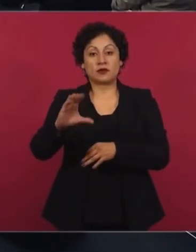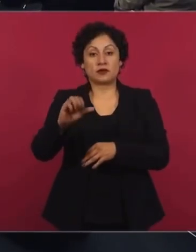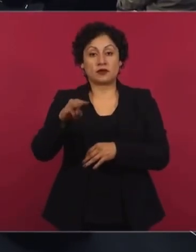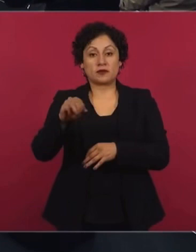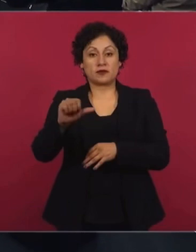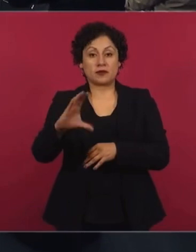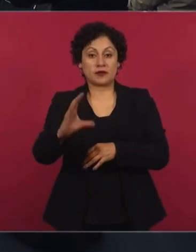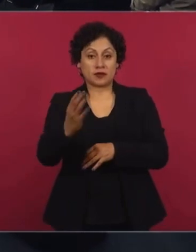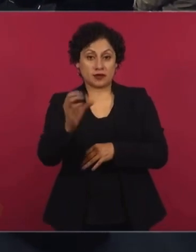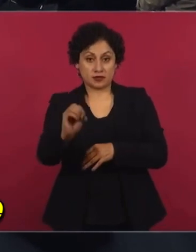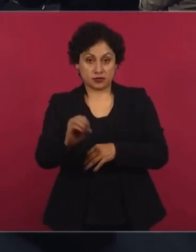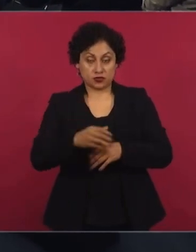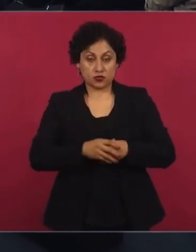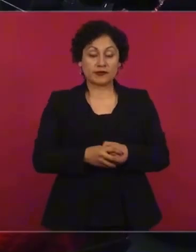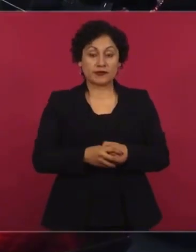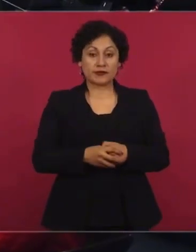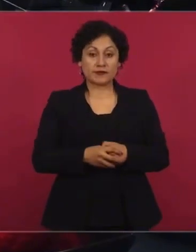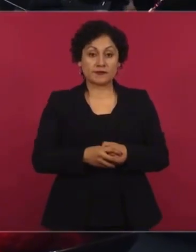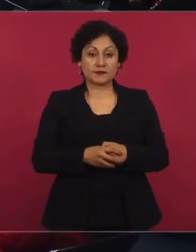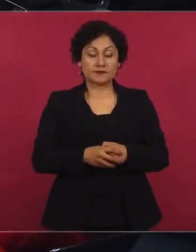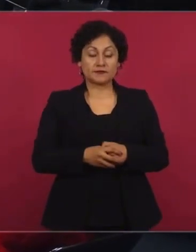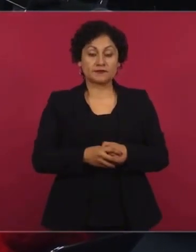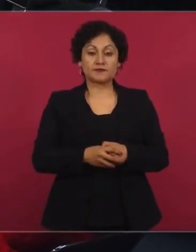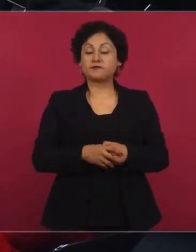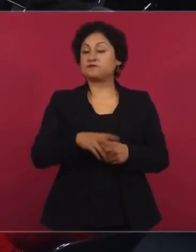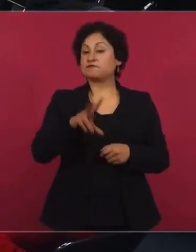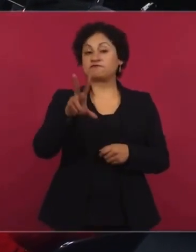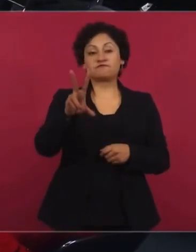el fideicomiso de Santa Fe. No,